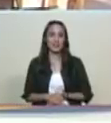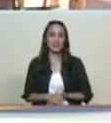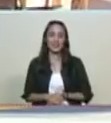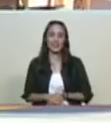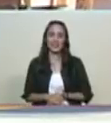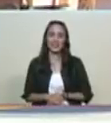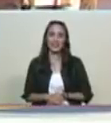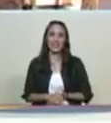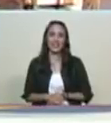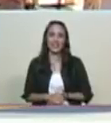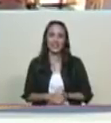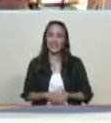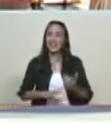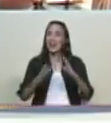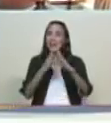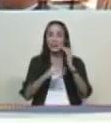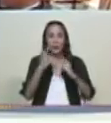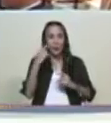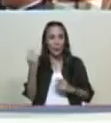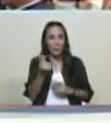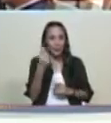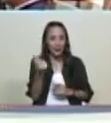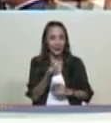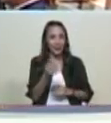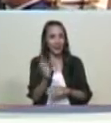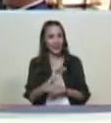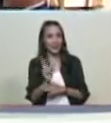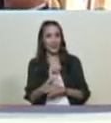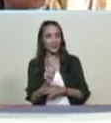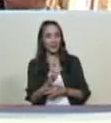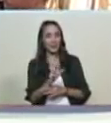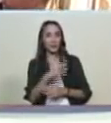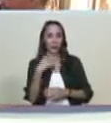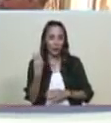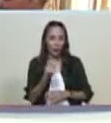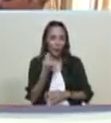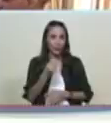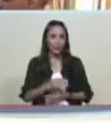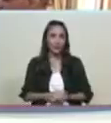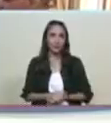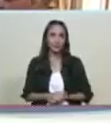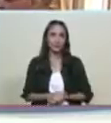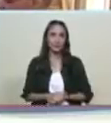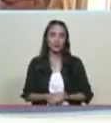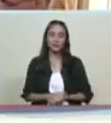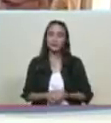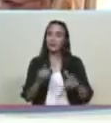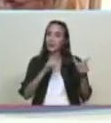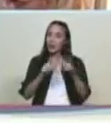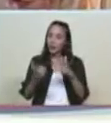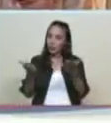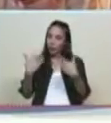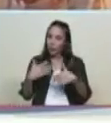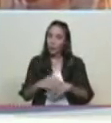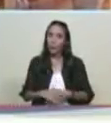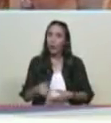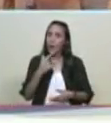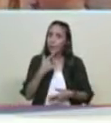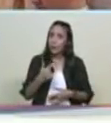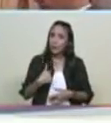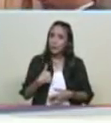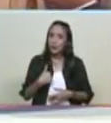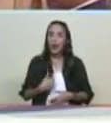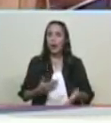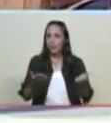próximo lunes todo el mundo pendiente no mosca los jóvenes vamos pues jóvenes vamos ustedes me dicen a mi vamos